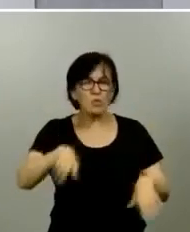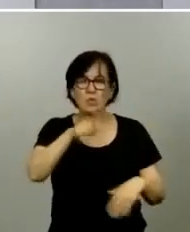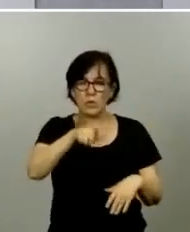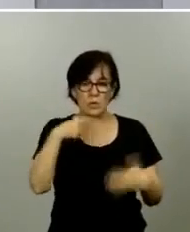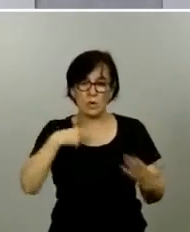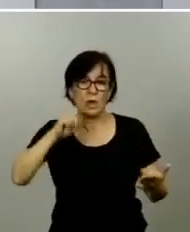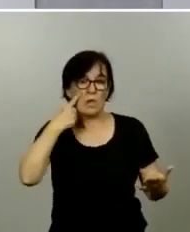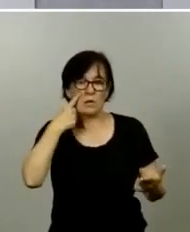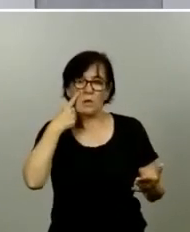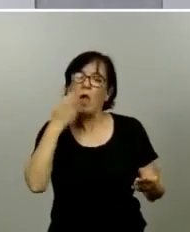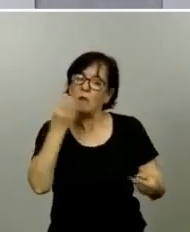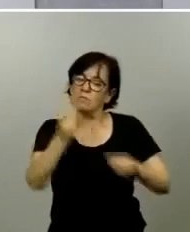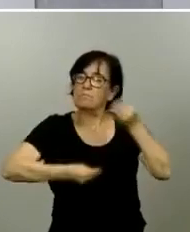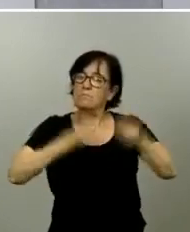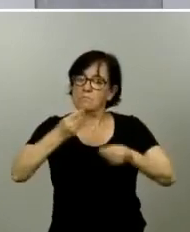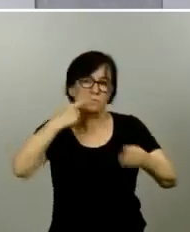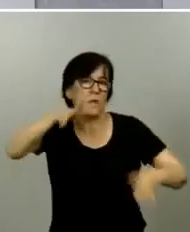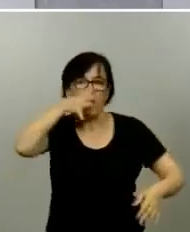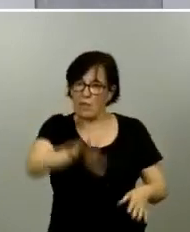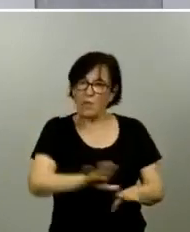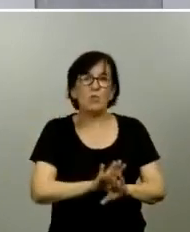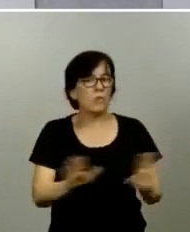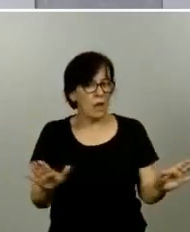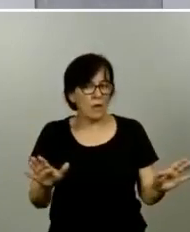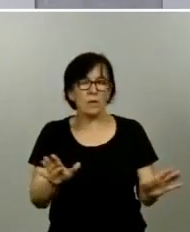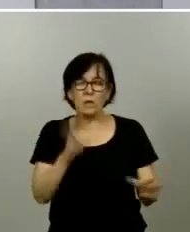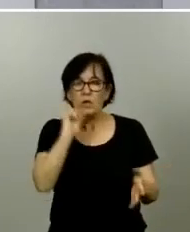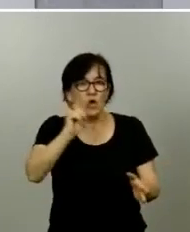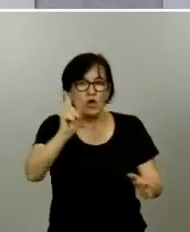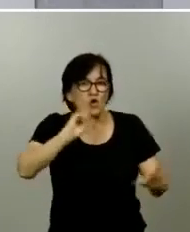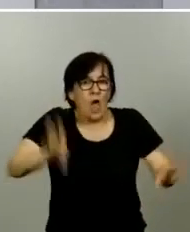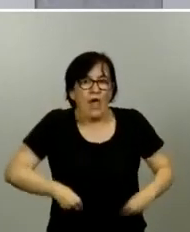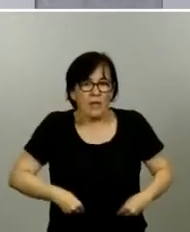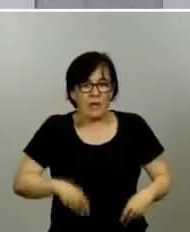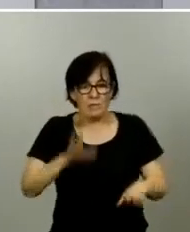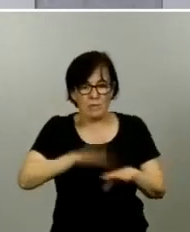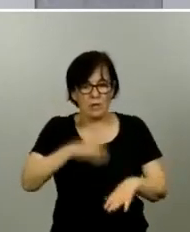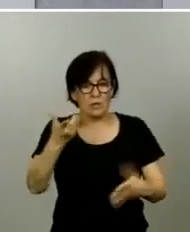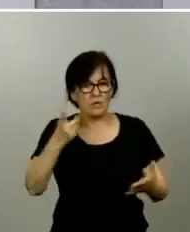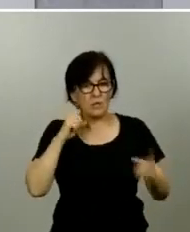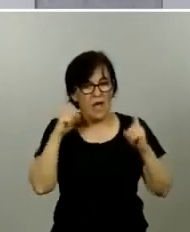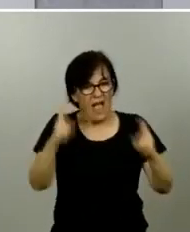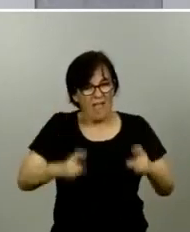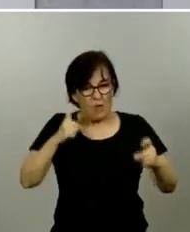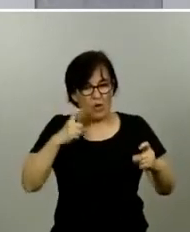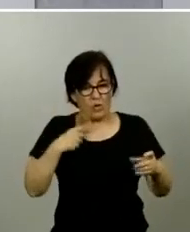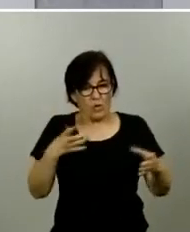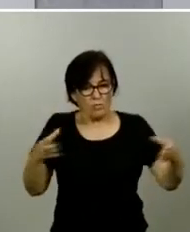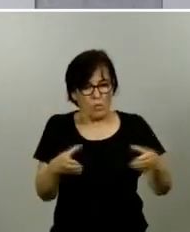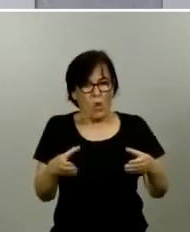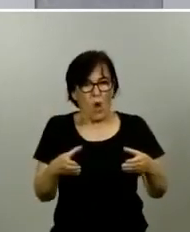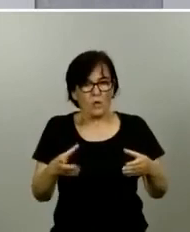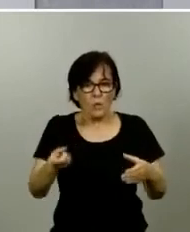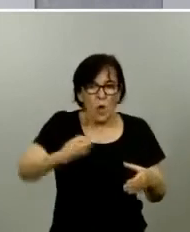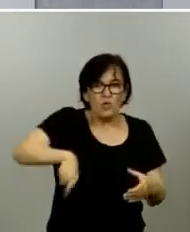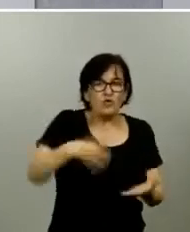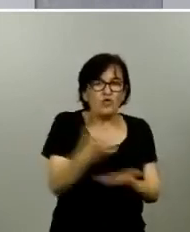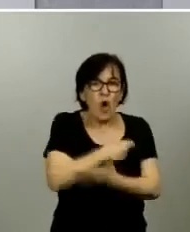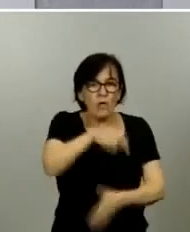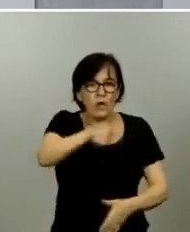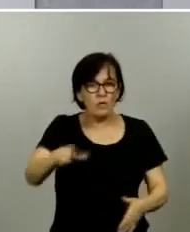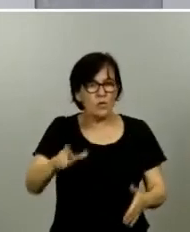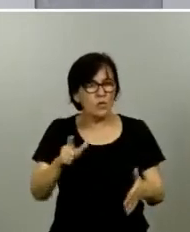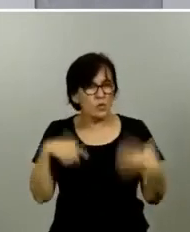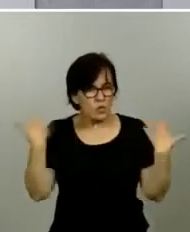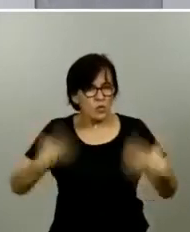actuar y hay que denunciarlas porque no es admisible que el enorme esfuerzo colectivo de toda la ciudadanía un enorme esfuerzo